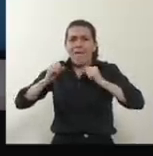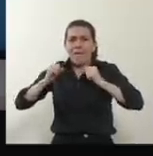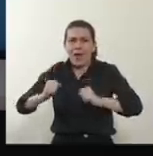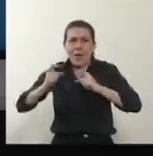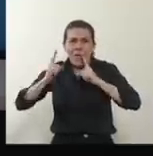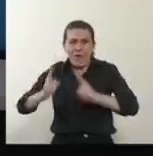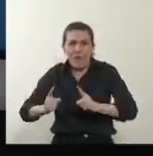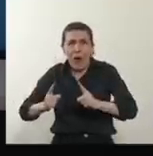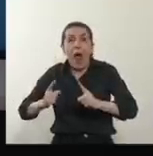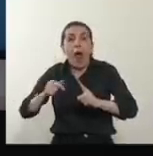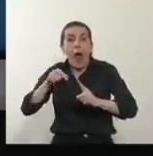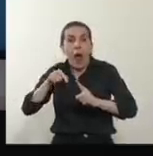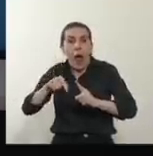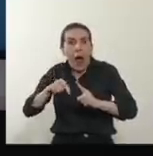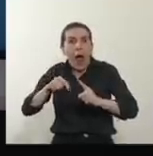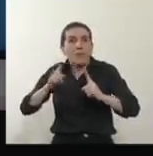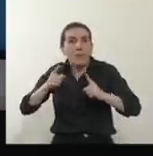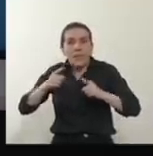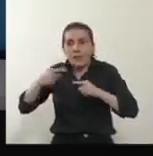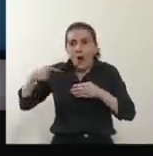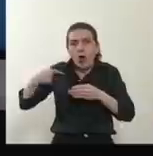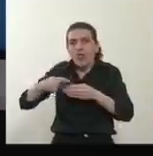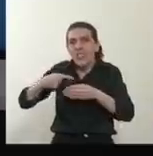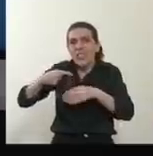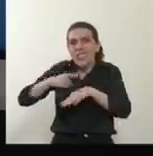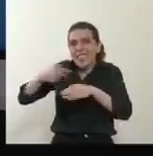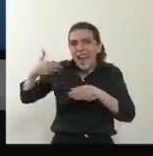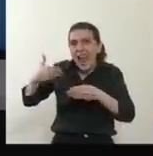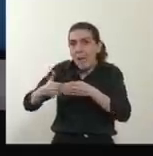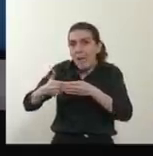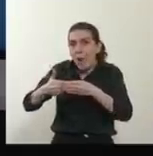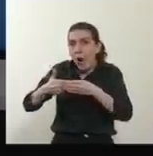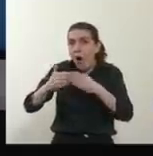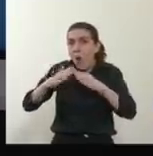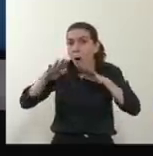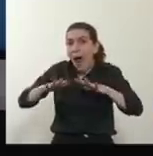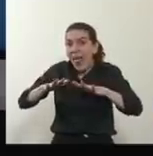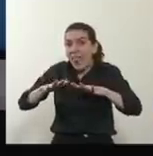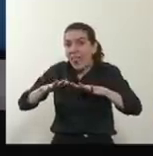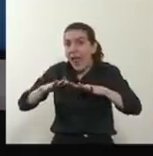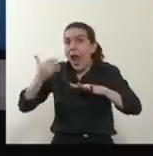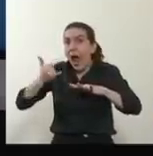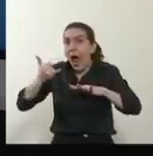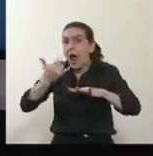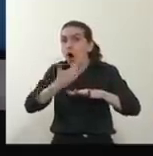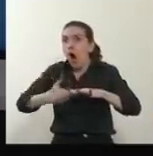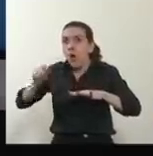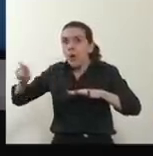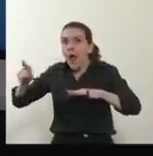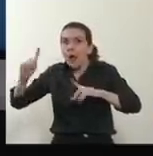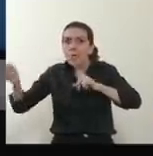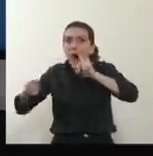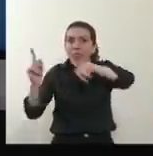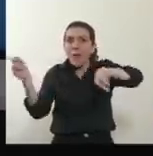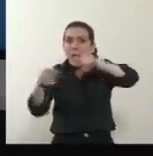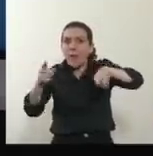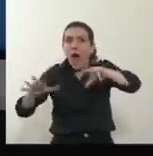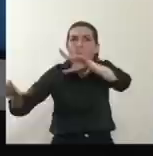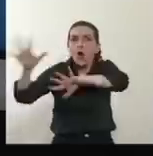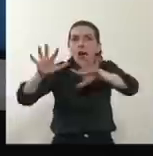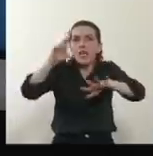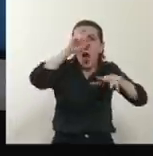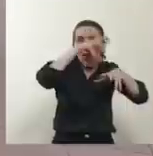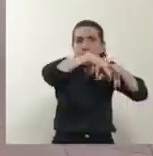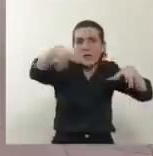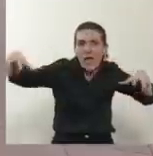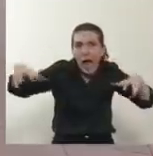en dotar a todos los lugares del país, en especial la Ciudad de Buenos Aires y